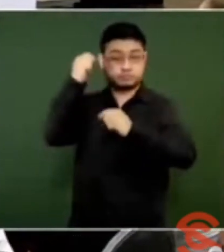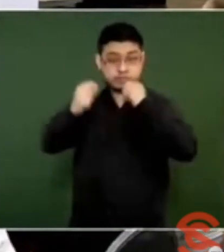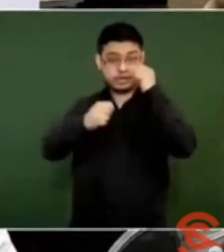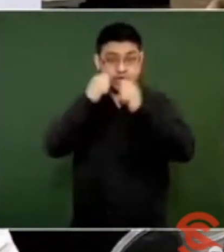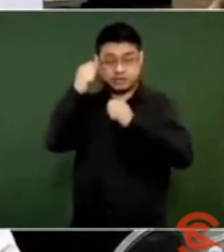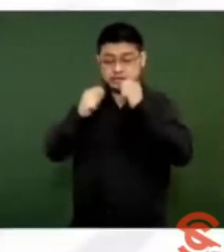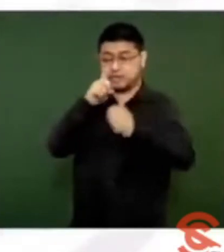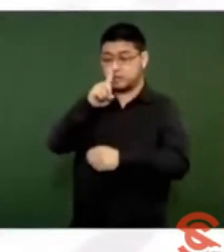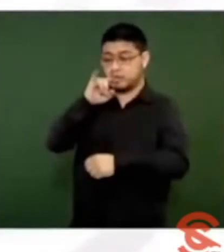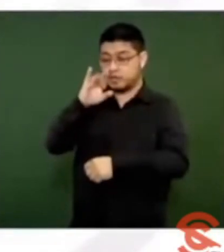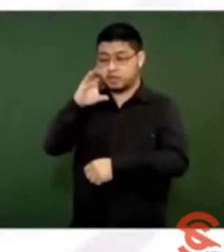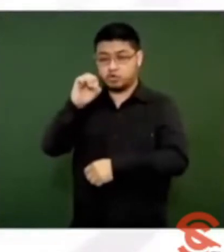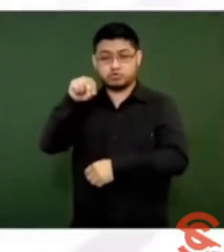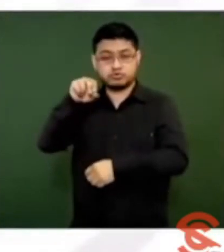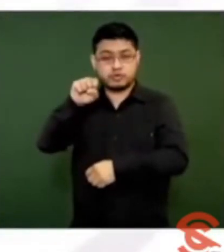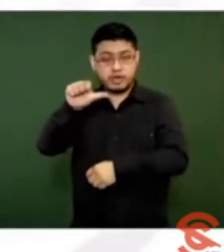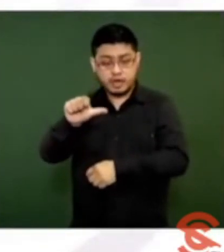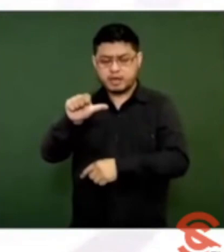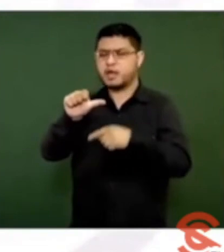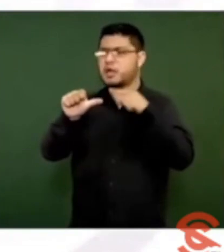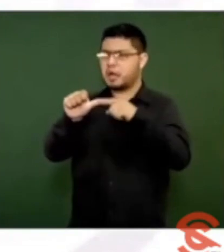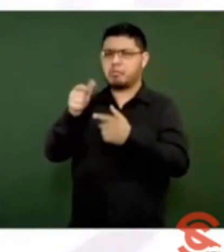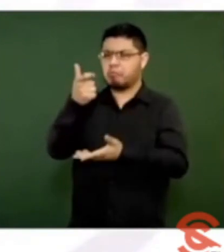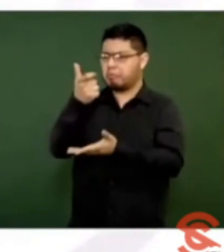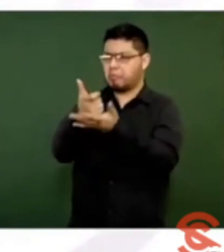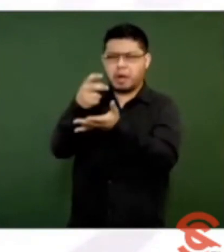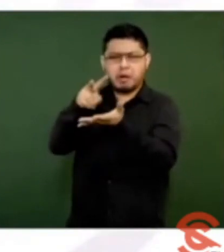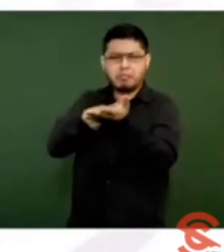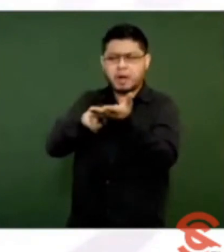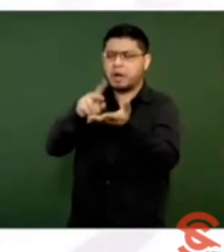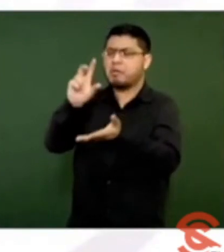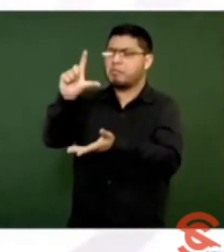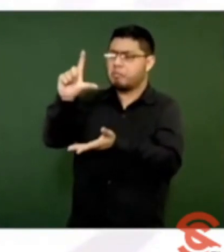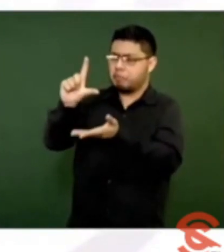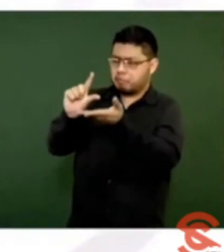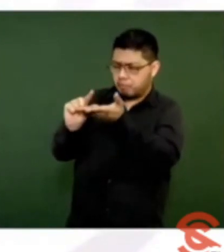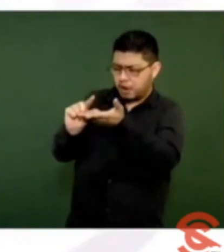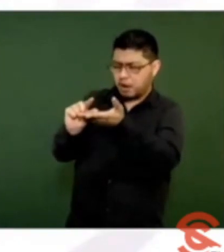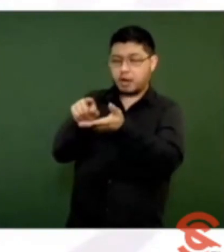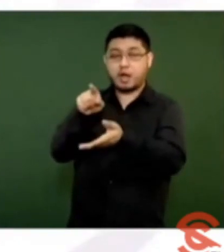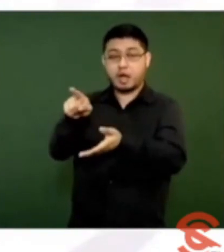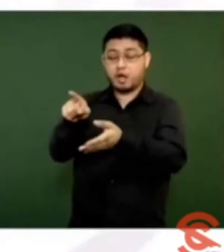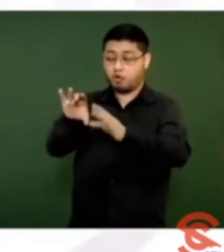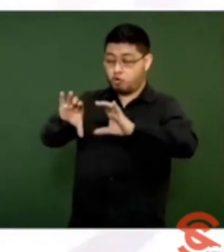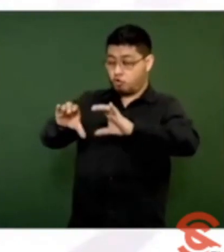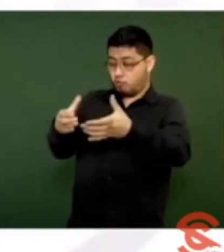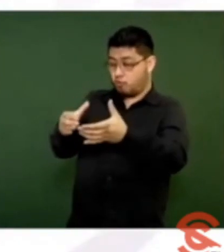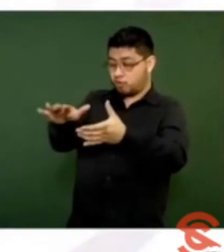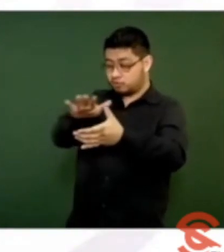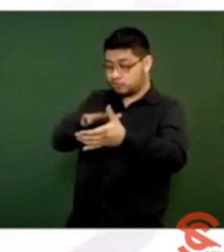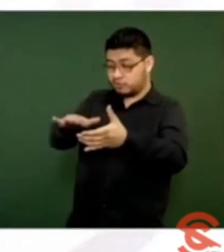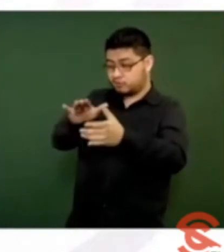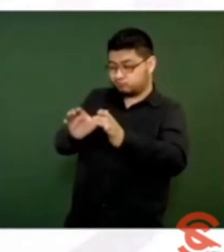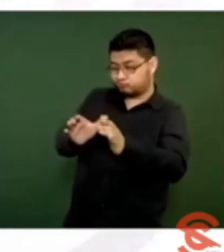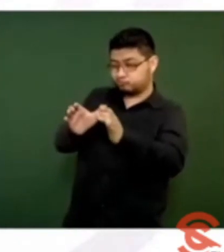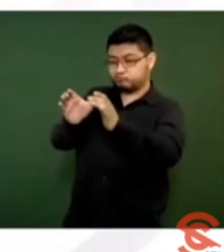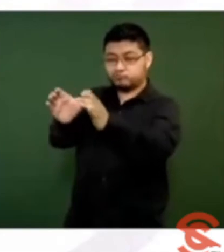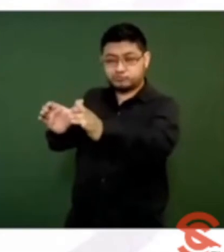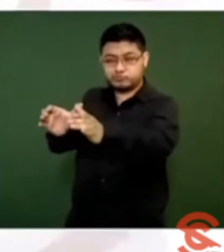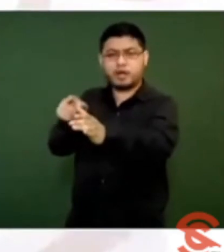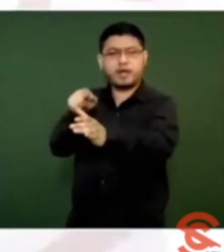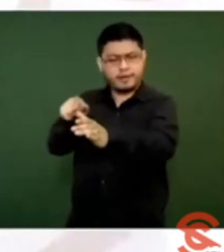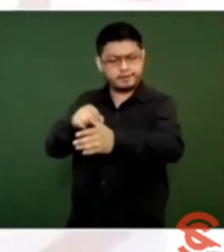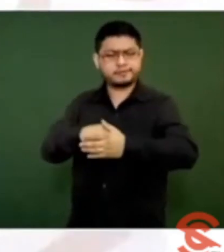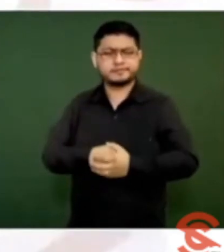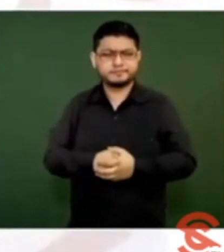y mercancías a precios bajos en comunidades y en colonias populares. Sembrando